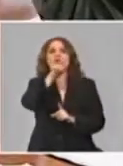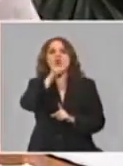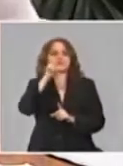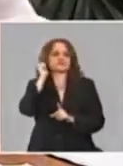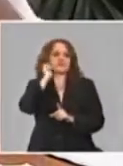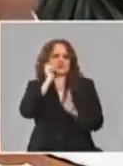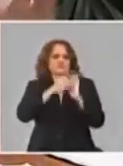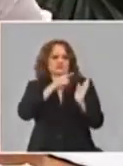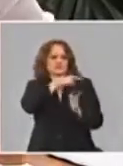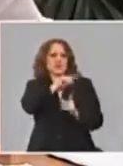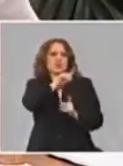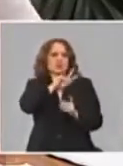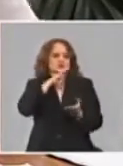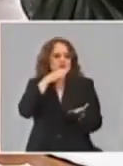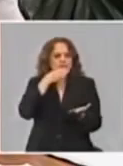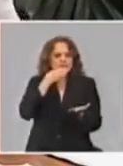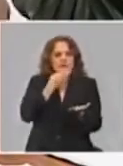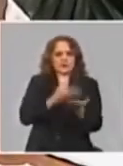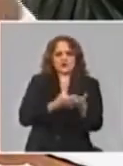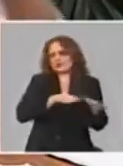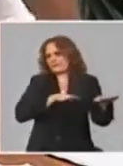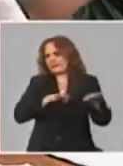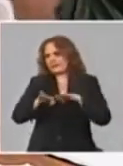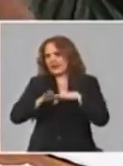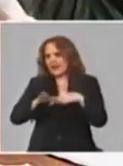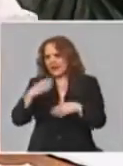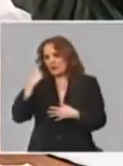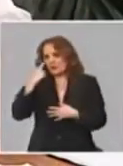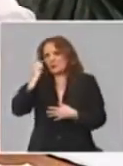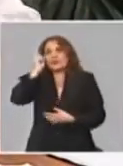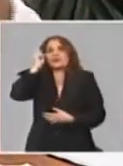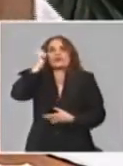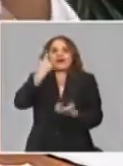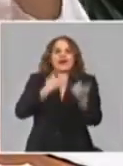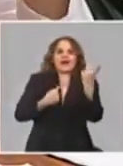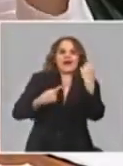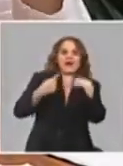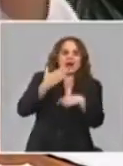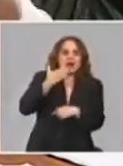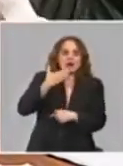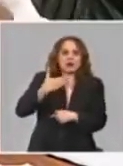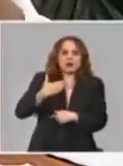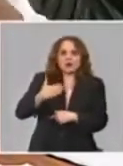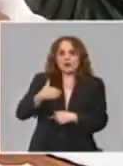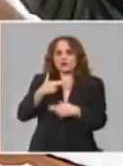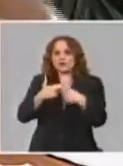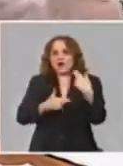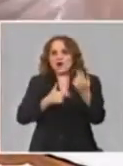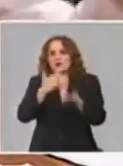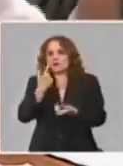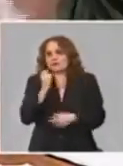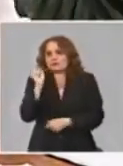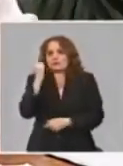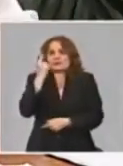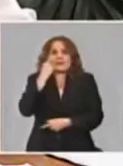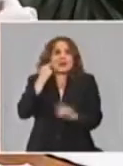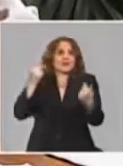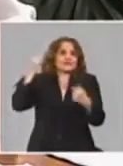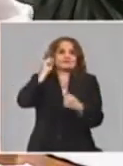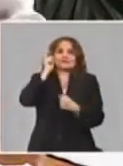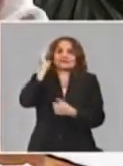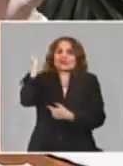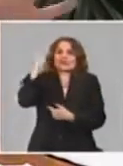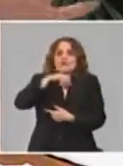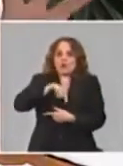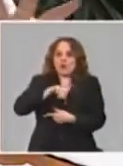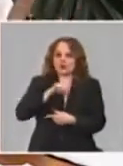estábamos preparando el país para algo, teníamos una idea, más bien para internet, una ayuda, cómo podíamos hacer, después ya